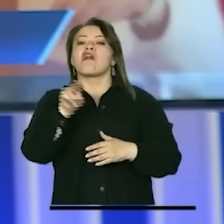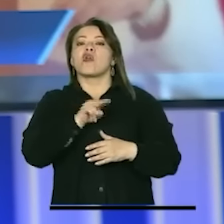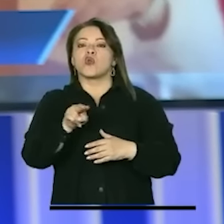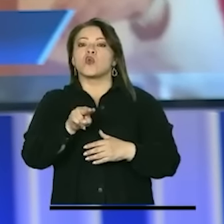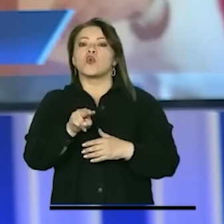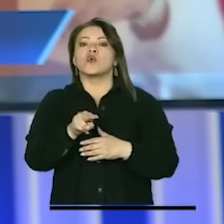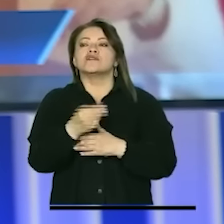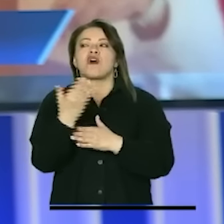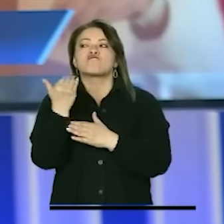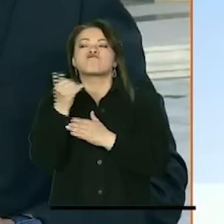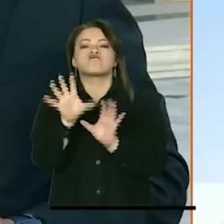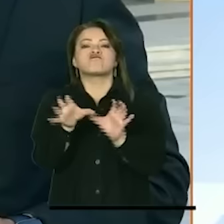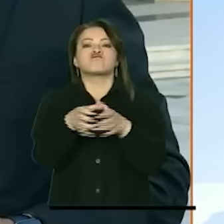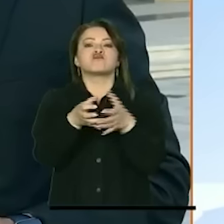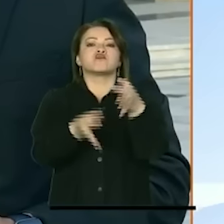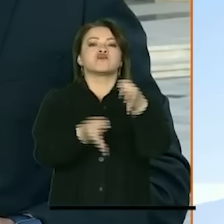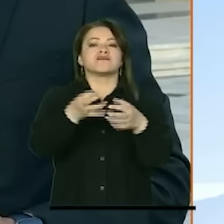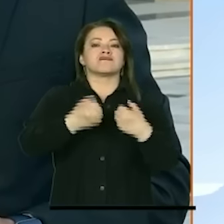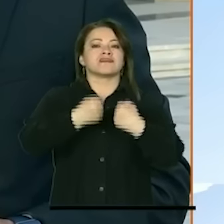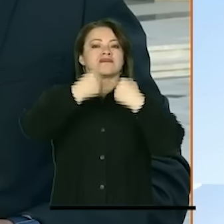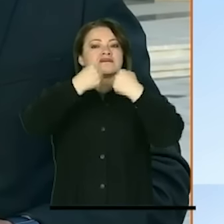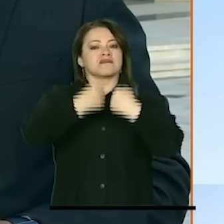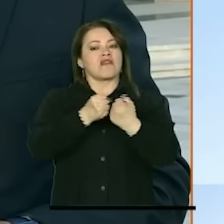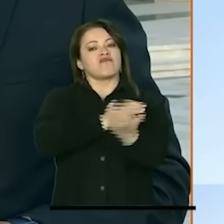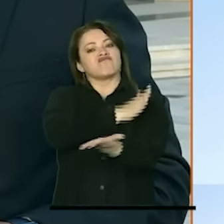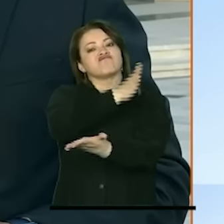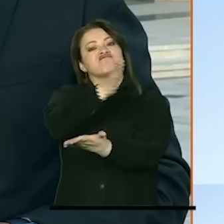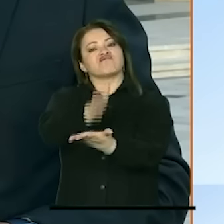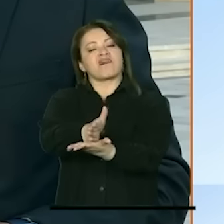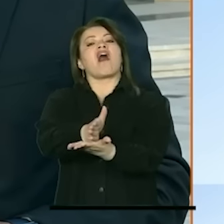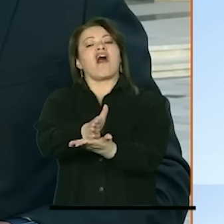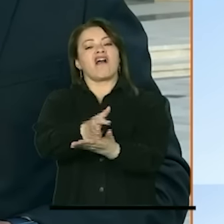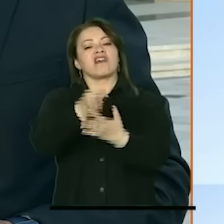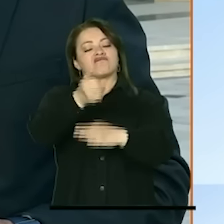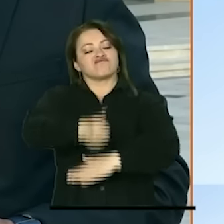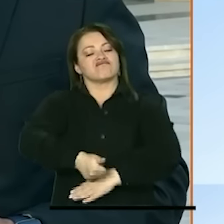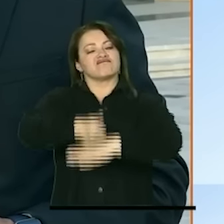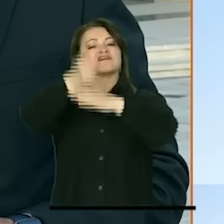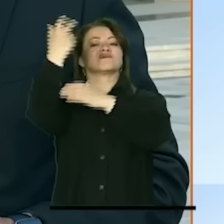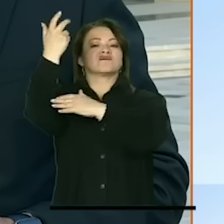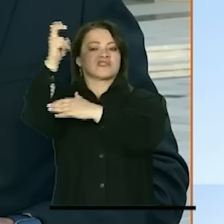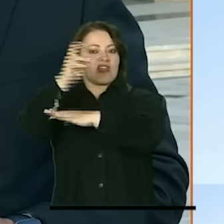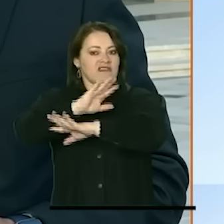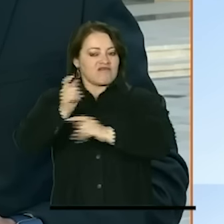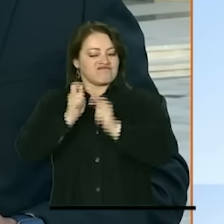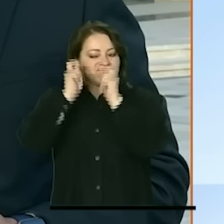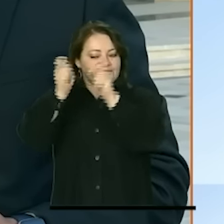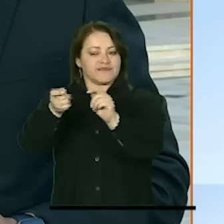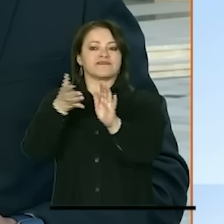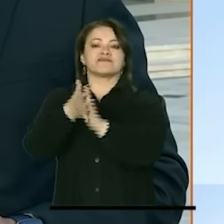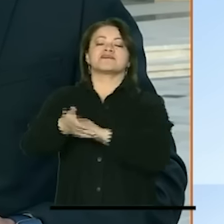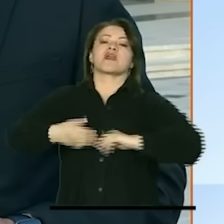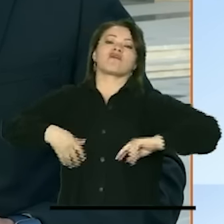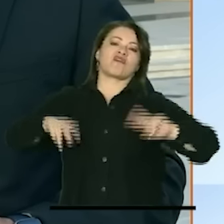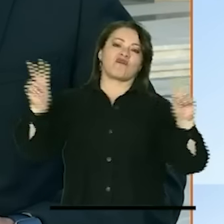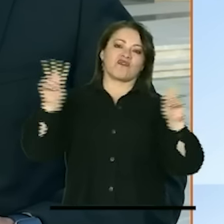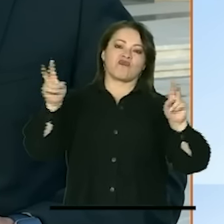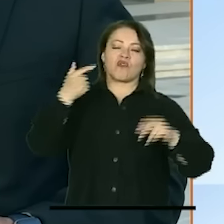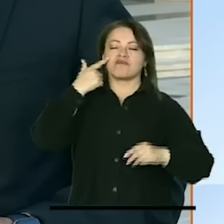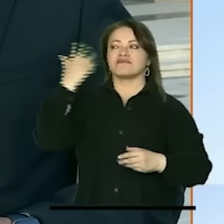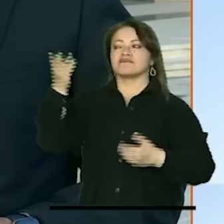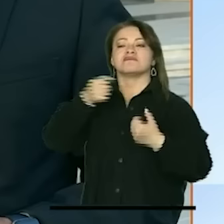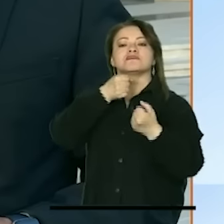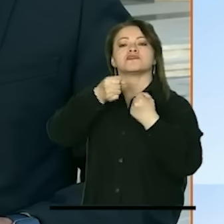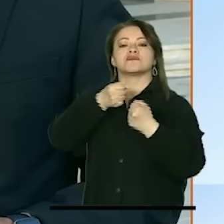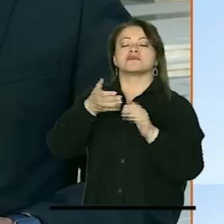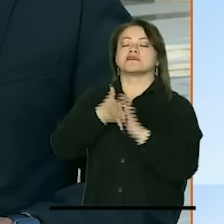la Corte Suprema de Justicia, en donde fue a reconocer su elección como jefe del ente acusador. Vamos en directo con David Parra, quien ha estado atento a esta